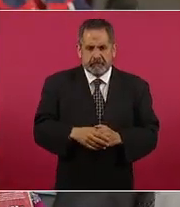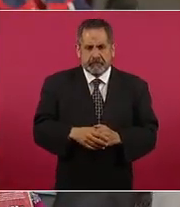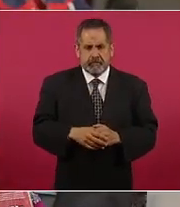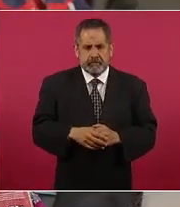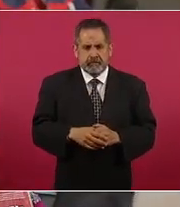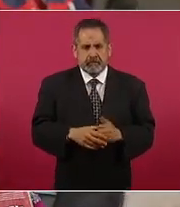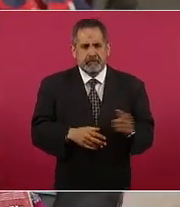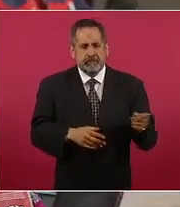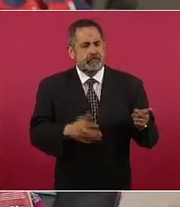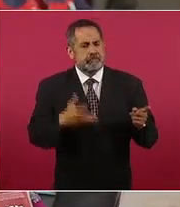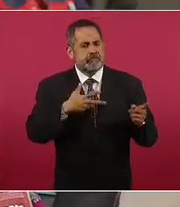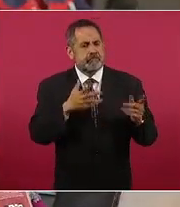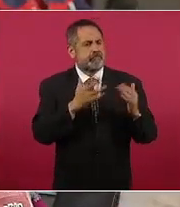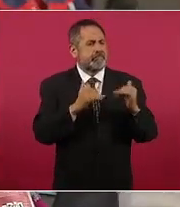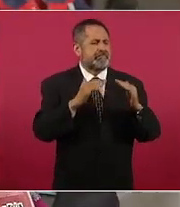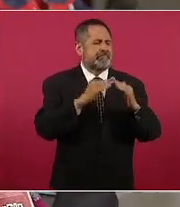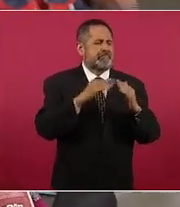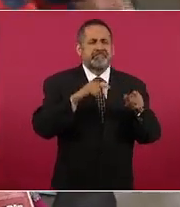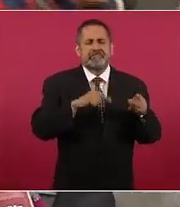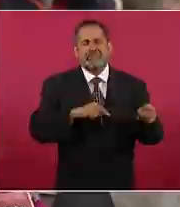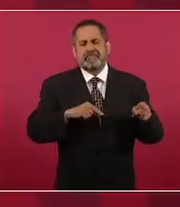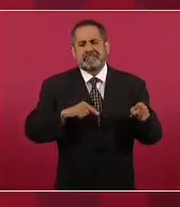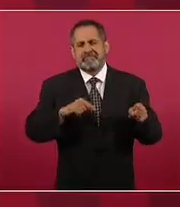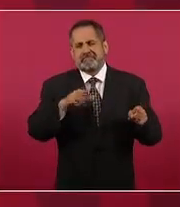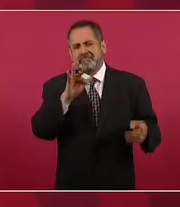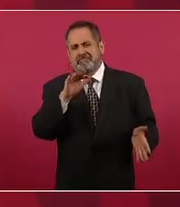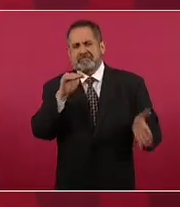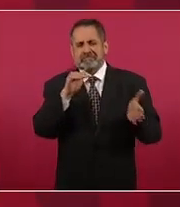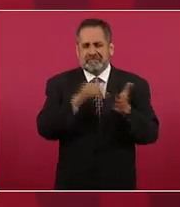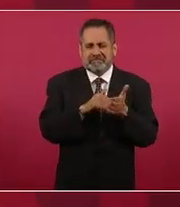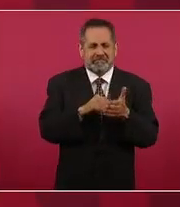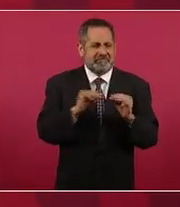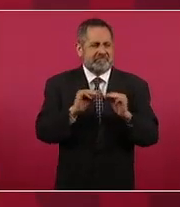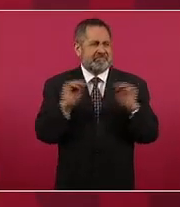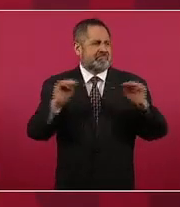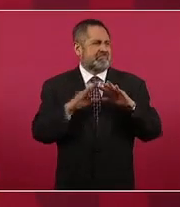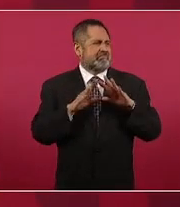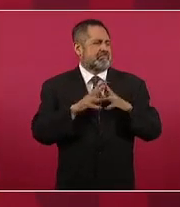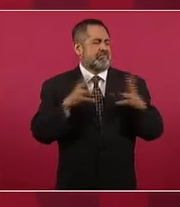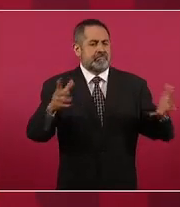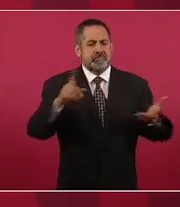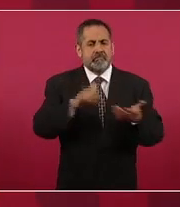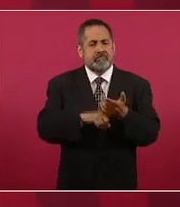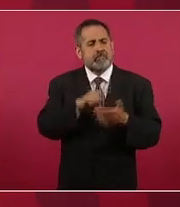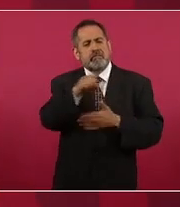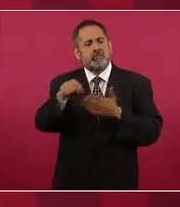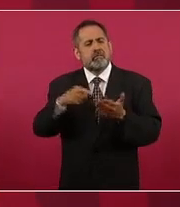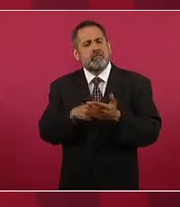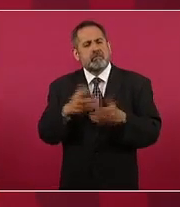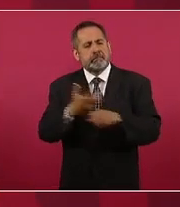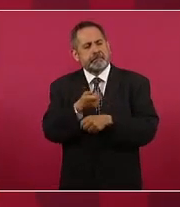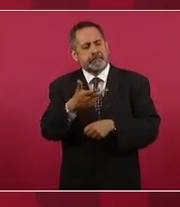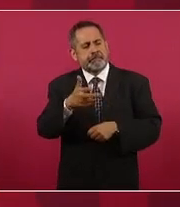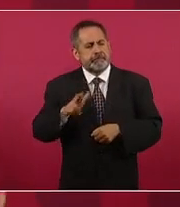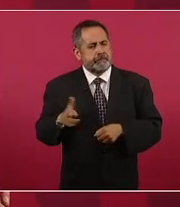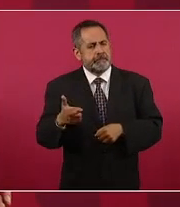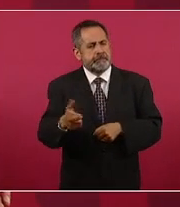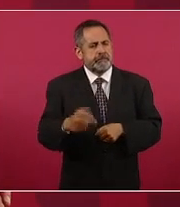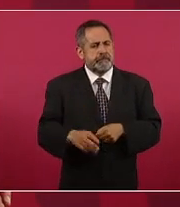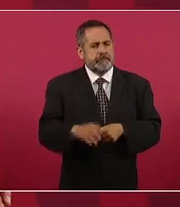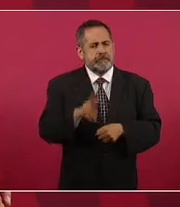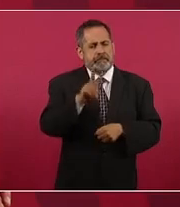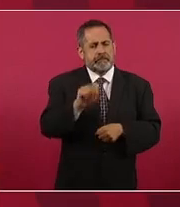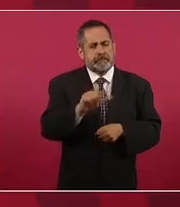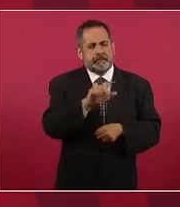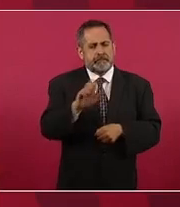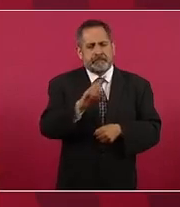tiene una residencia de 40 mil metros cuadrados en Valle de Bravo exclusiva